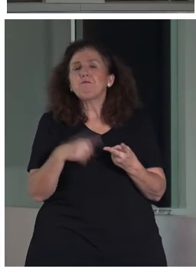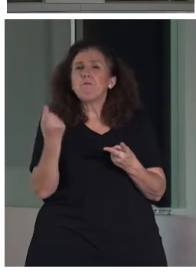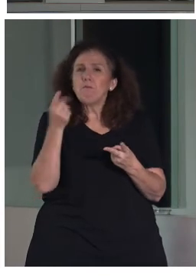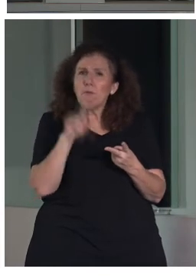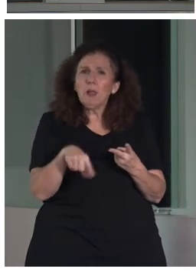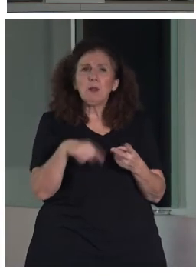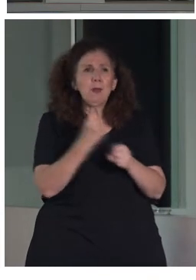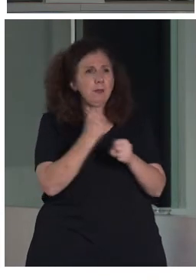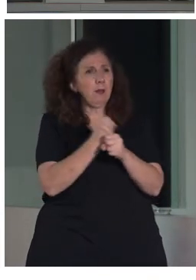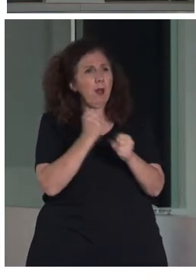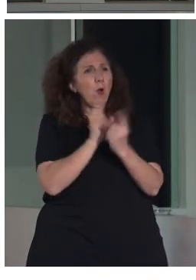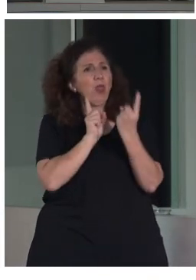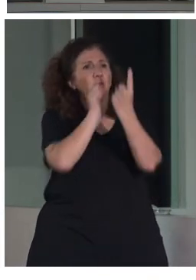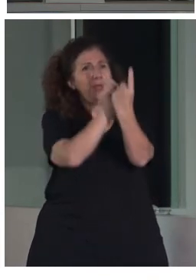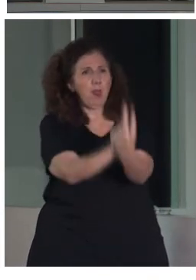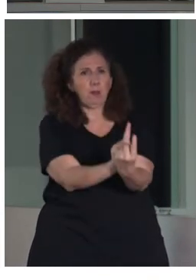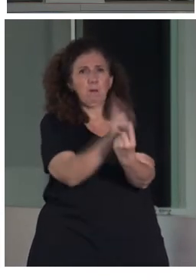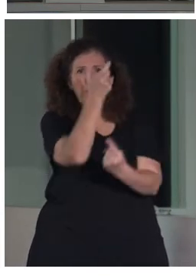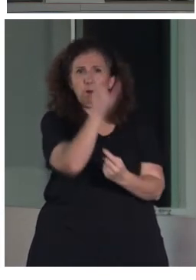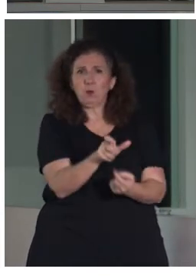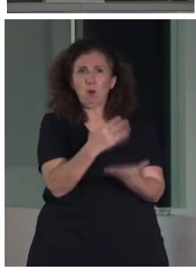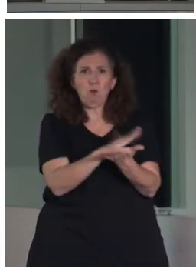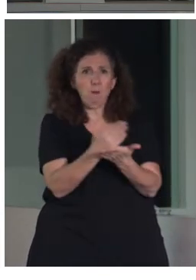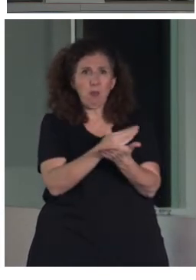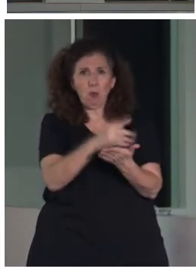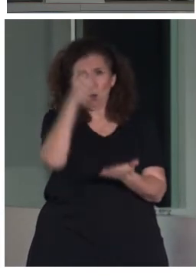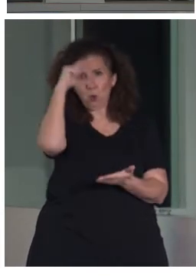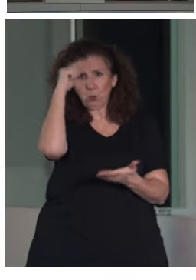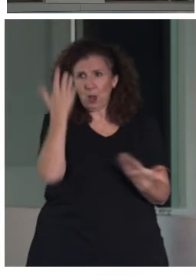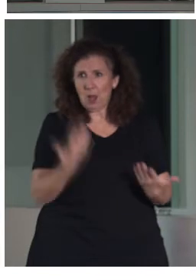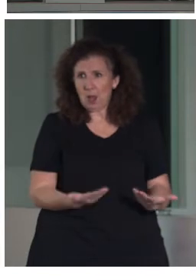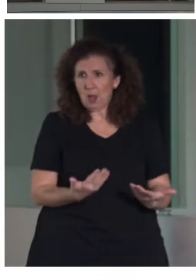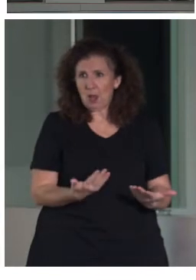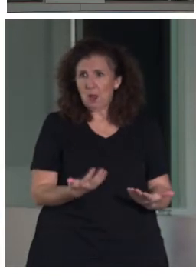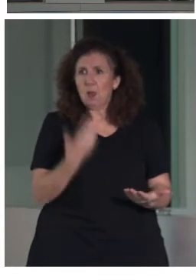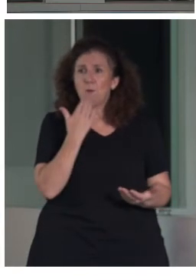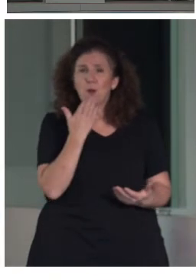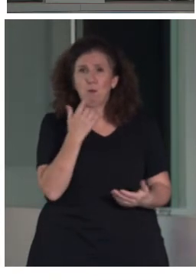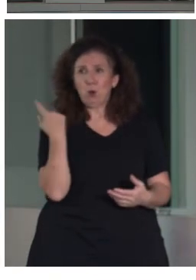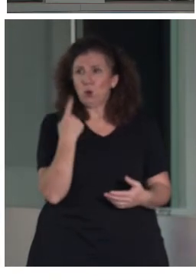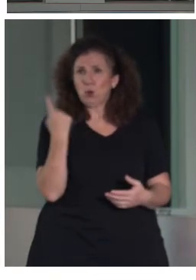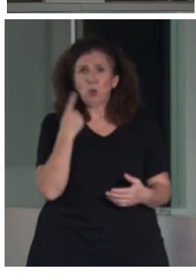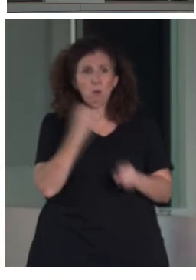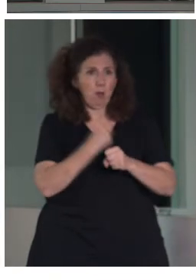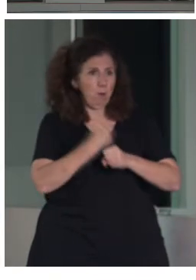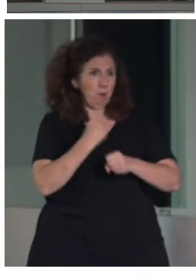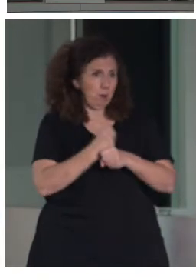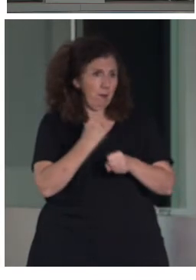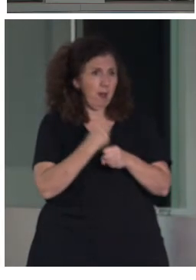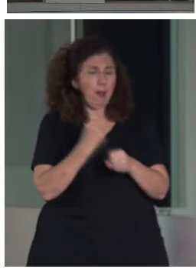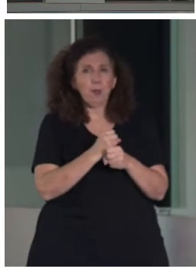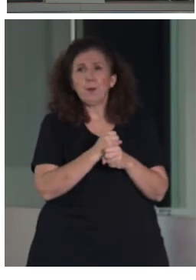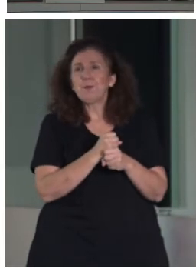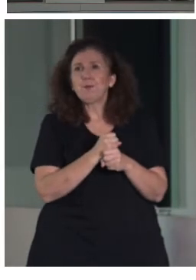también el trabajo con las personas directamente cuando hay una mediación cultural. Y, en este caso, pues, por ejemplo, nosotros hemos puesto a trabajar a algunas